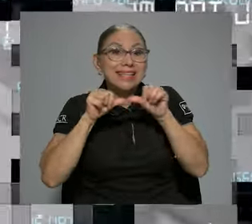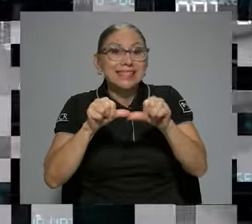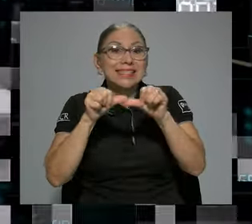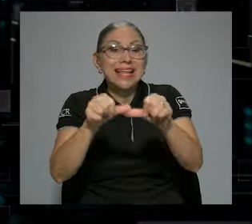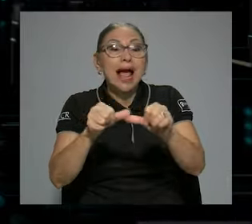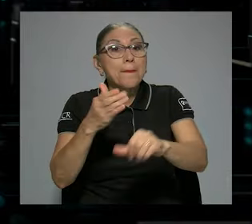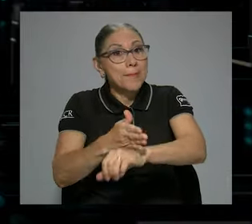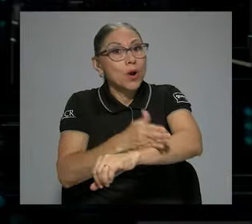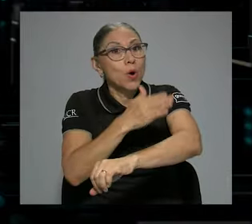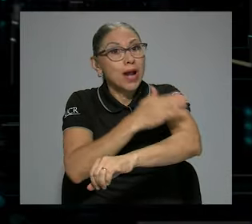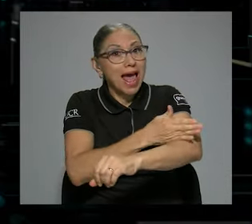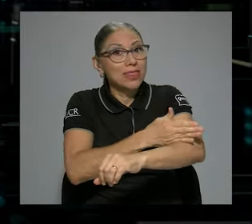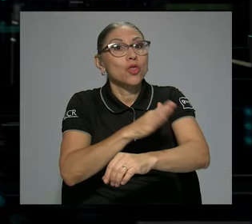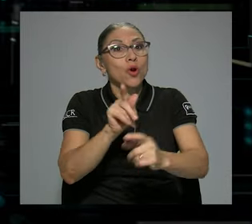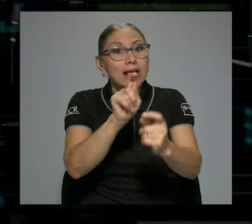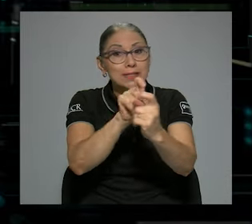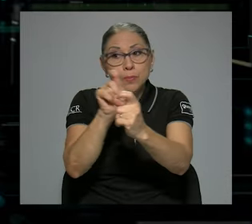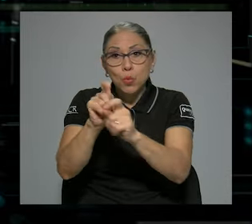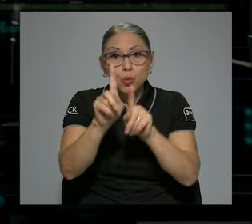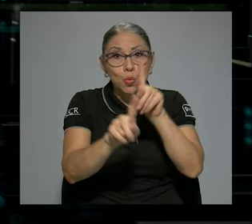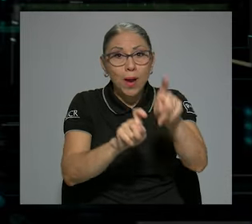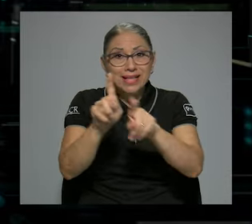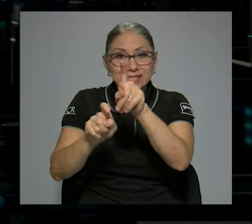puntuaciones que realizan.